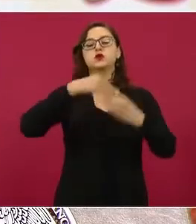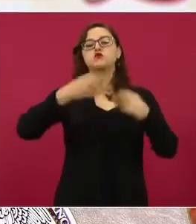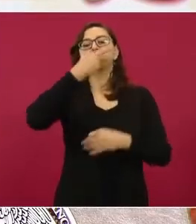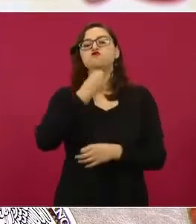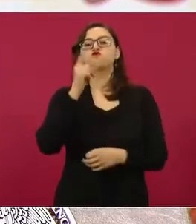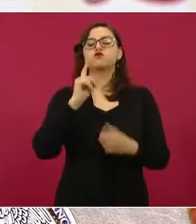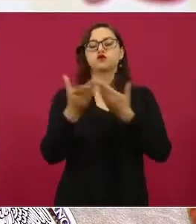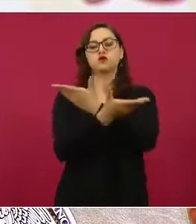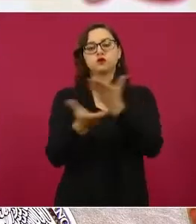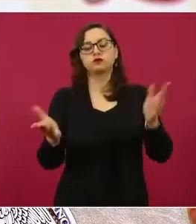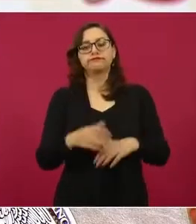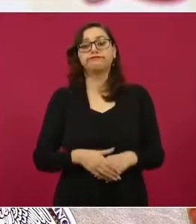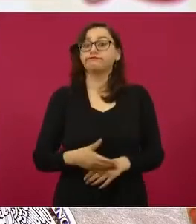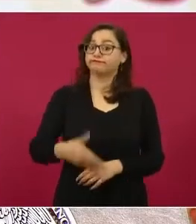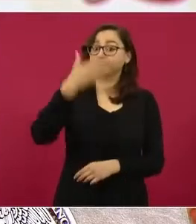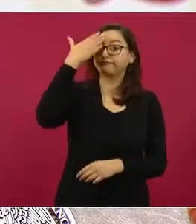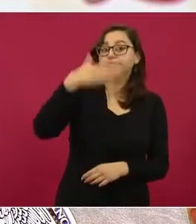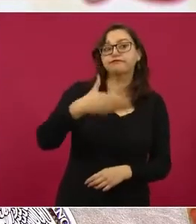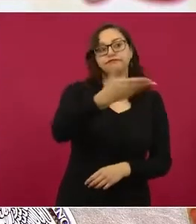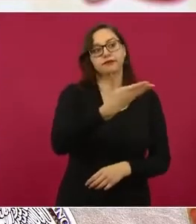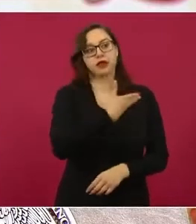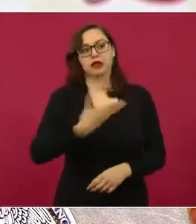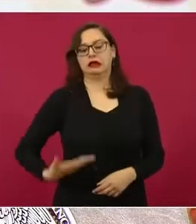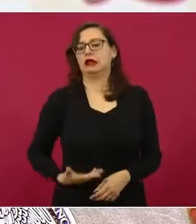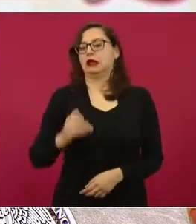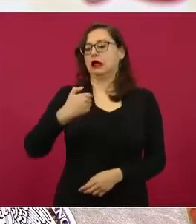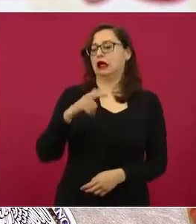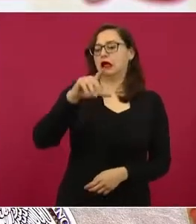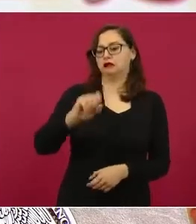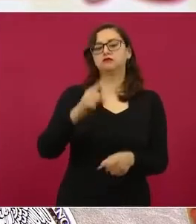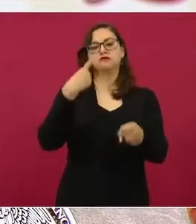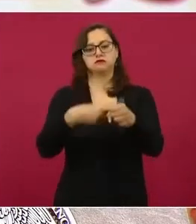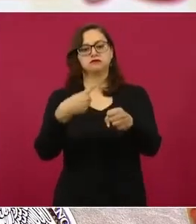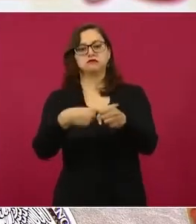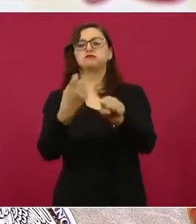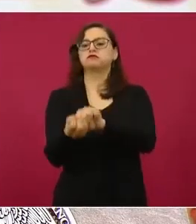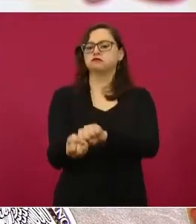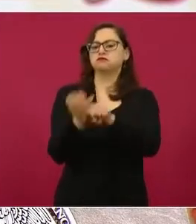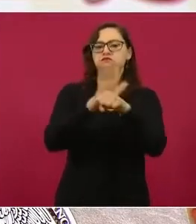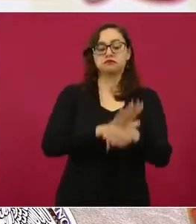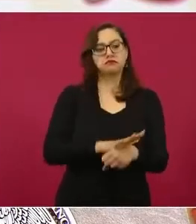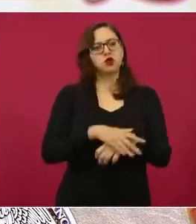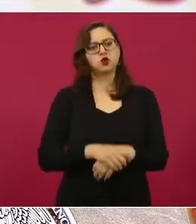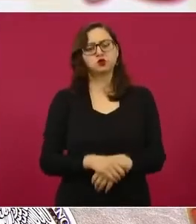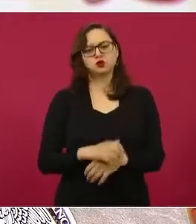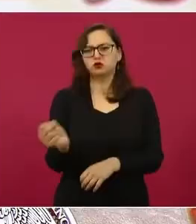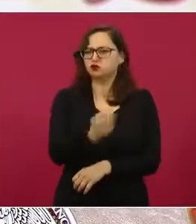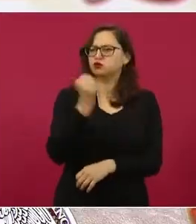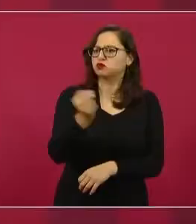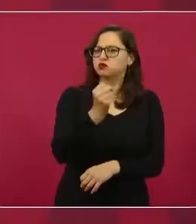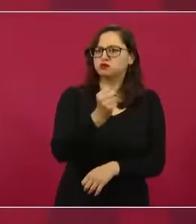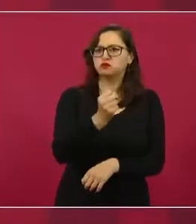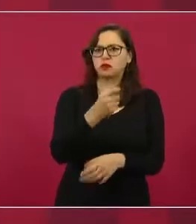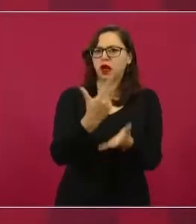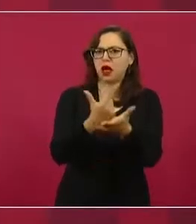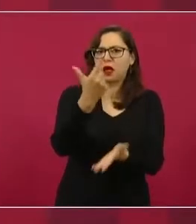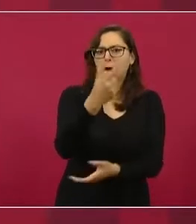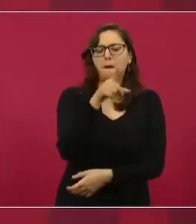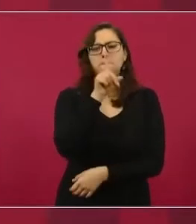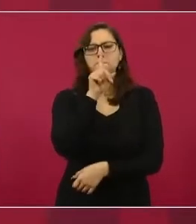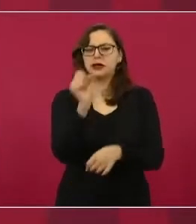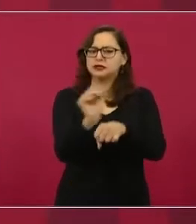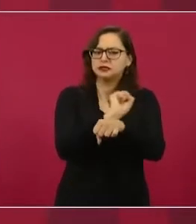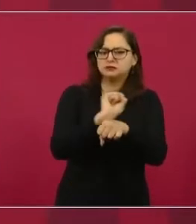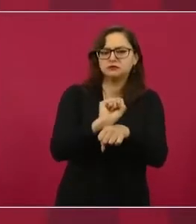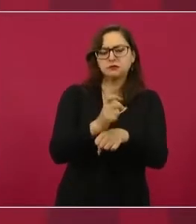leves, está guardando el reposo que se requiere clínicamente y esperemos que